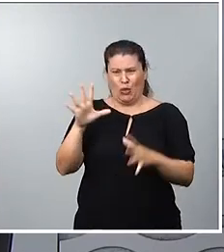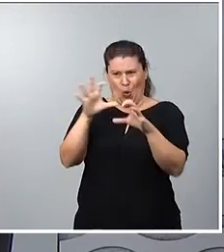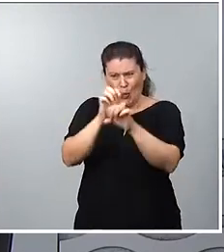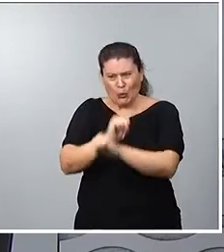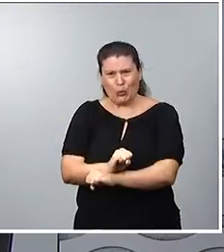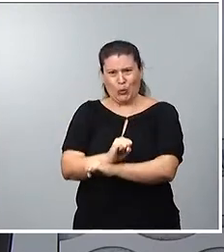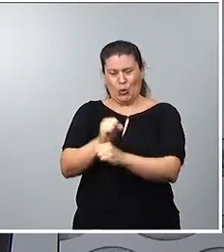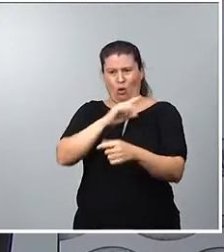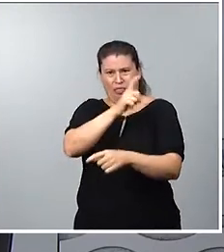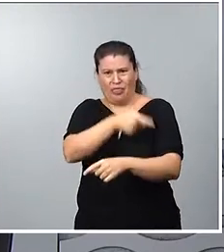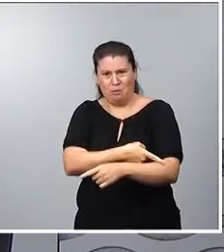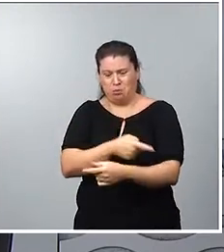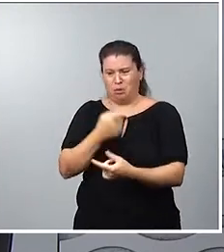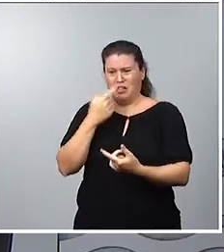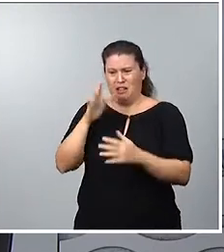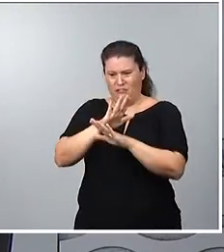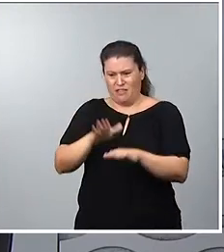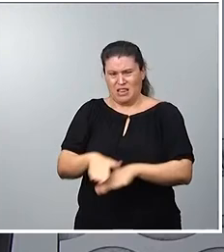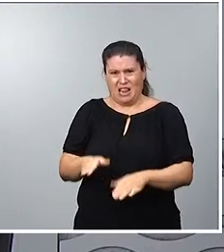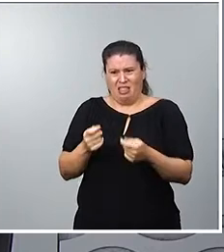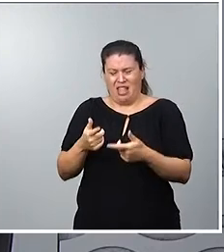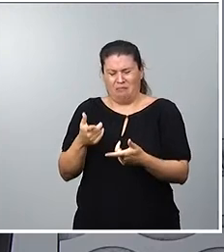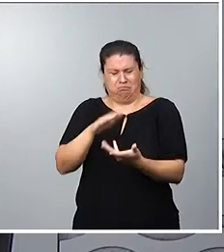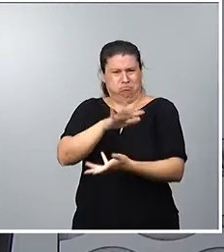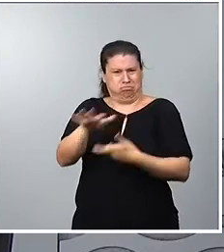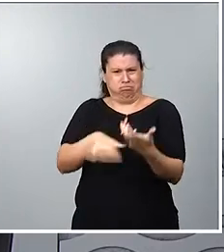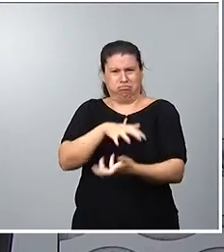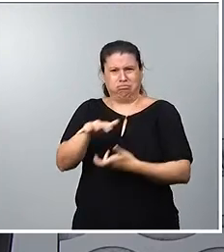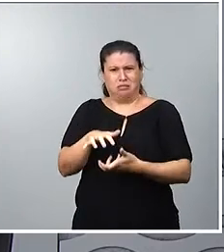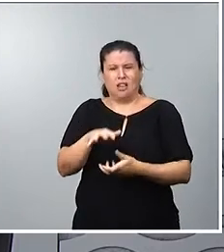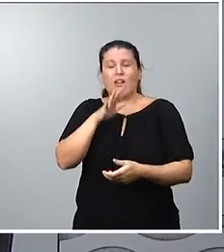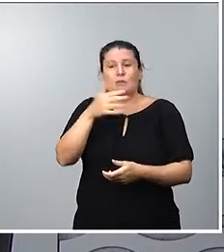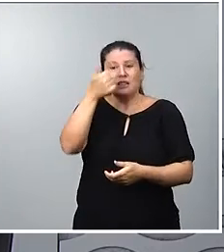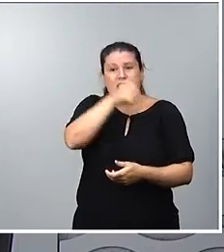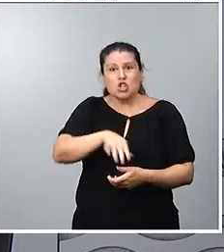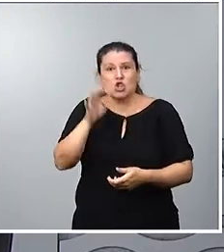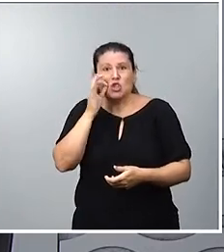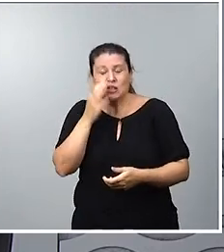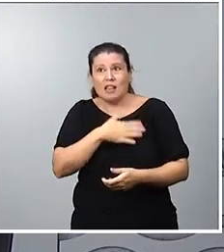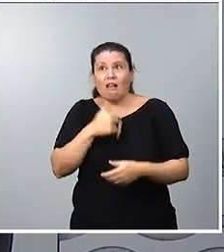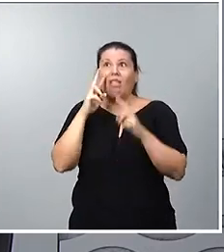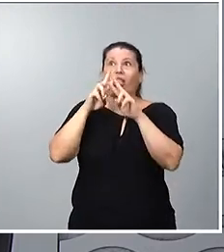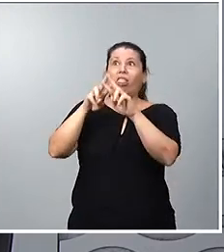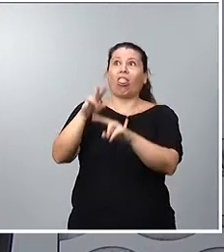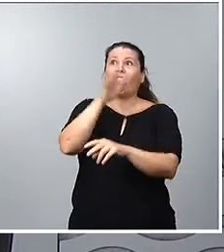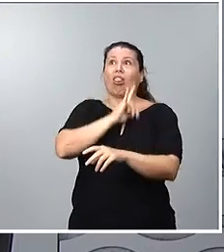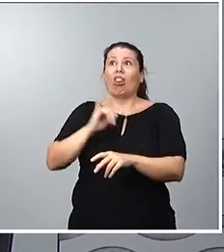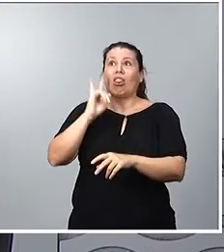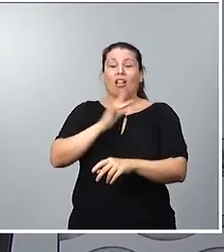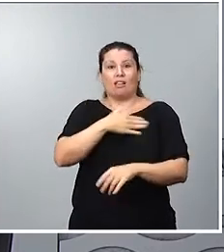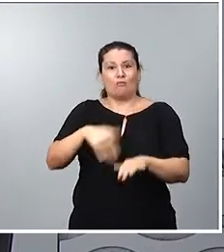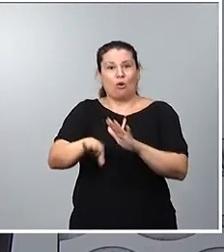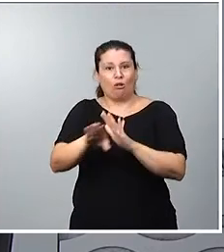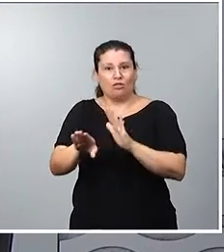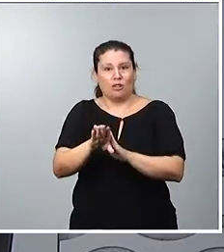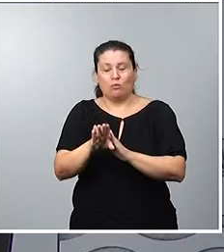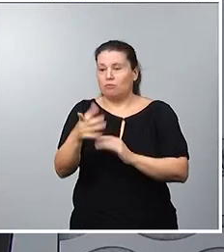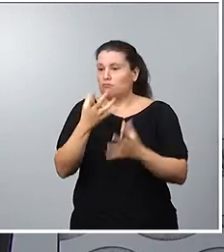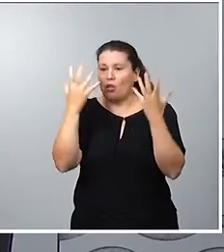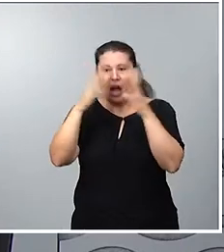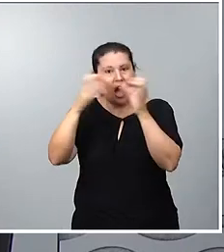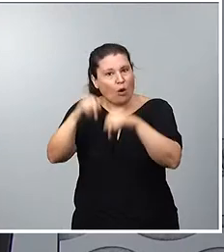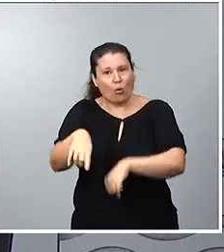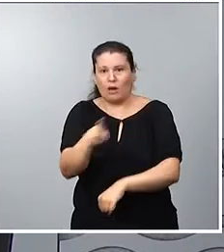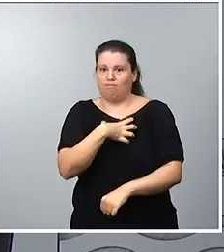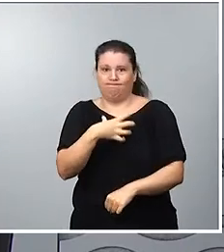un ámbito, el deporte, el fútbol, en el que se miran tantas niñas y niños nuestro futuro. Es inaceptable que estos hechos